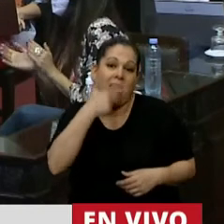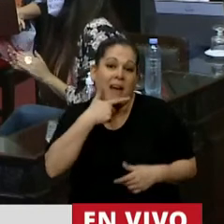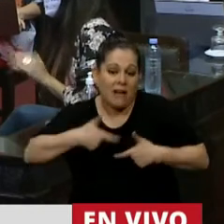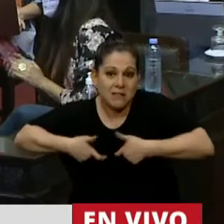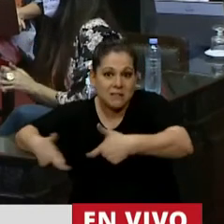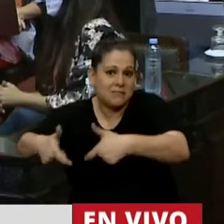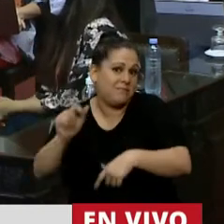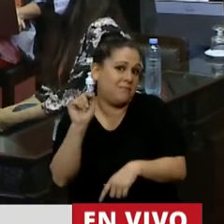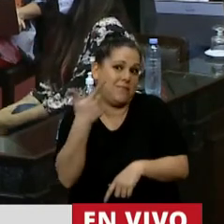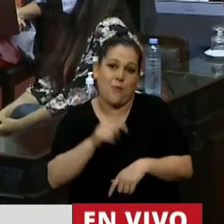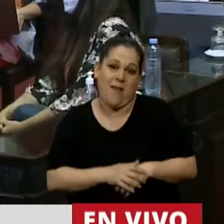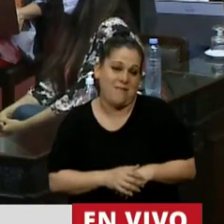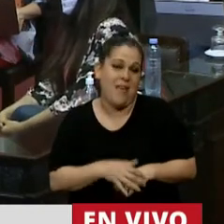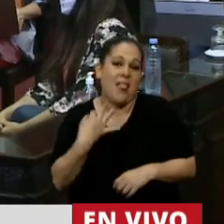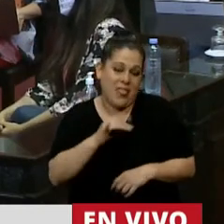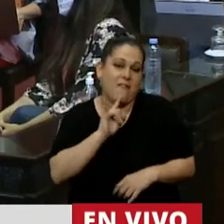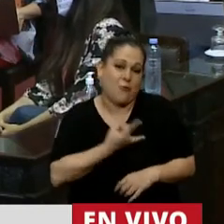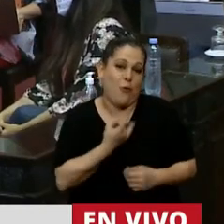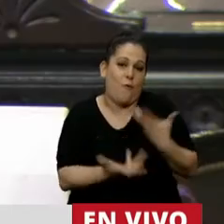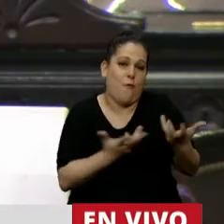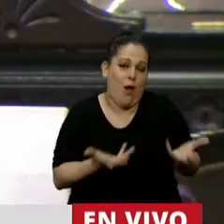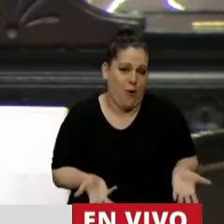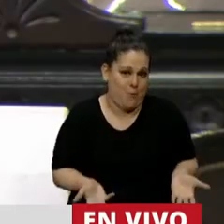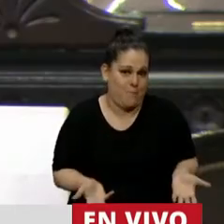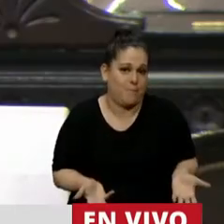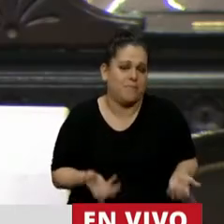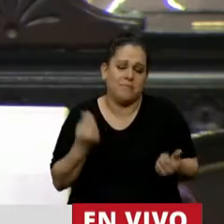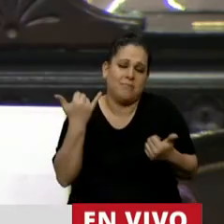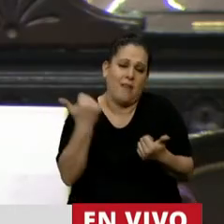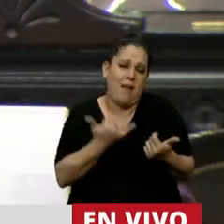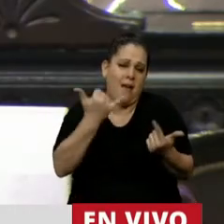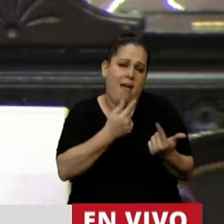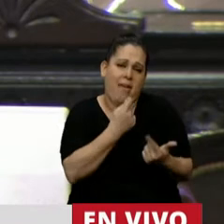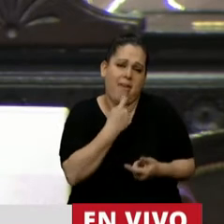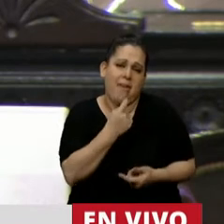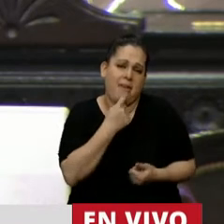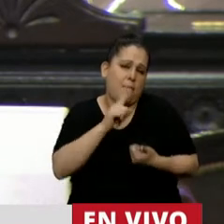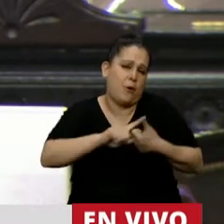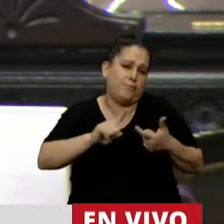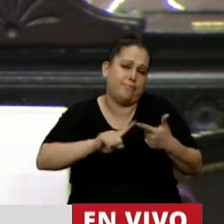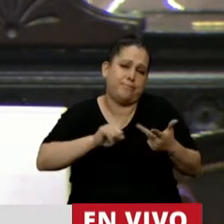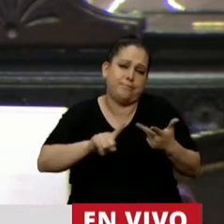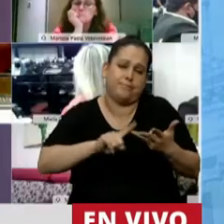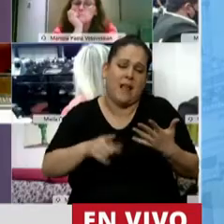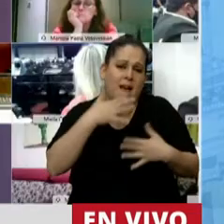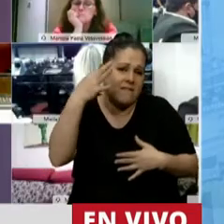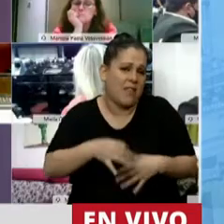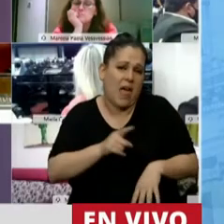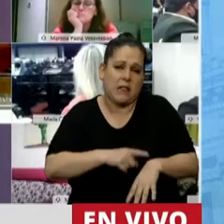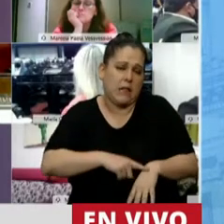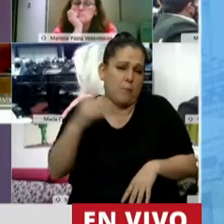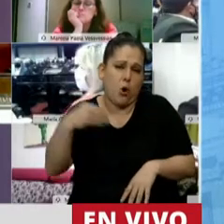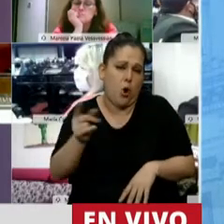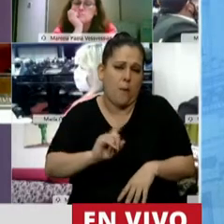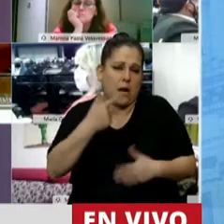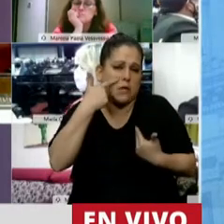barrios populares no llega. Hay miles de ejemplos que podemos dar, señor Presidente, la verdad que no me alcanzaría el tiempo.